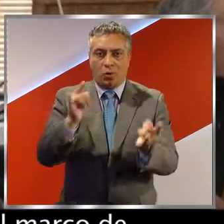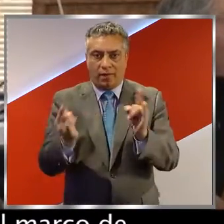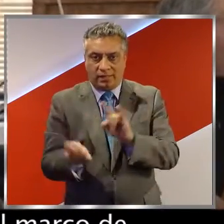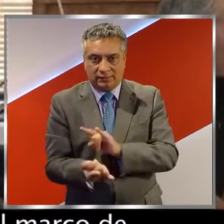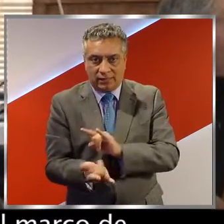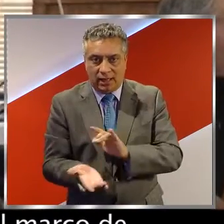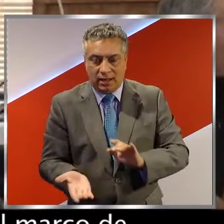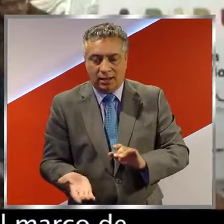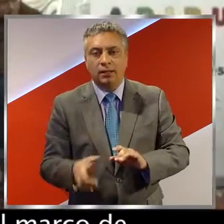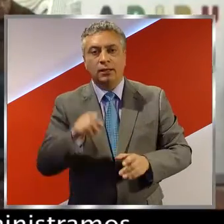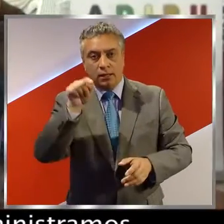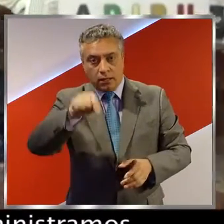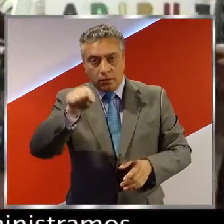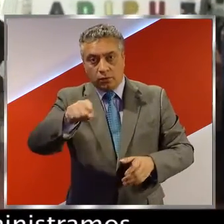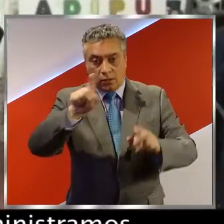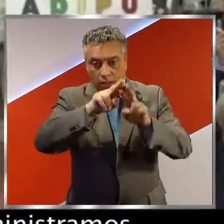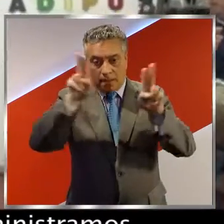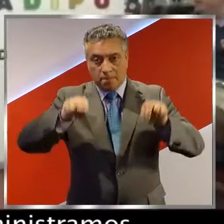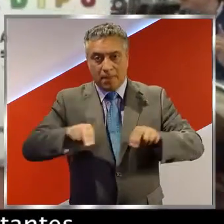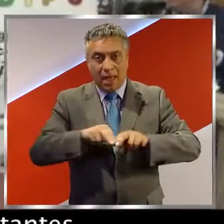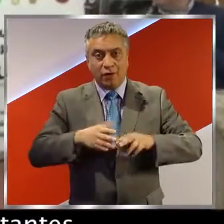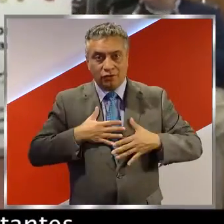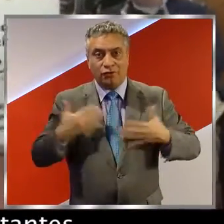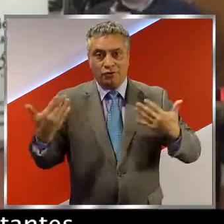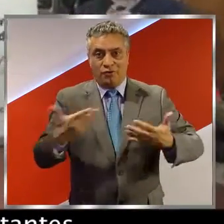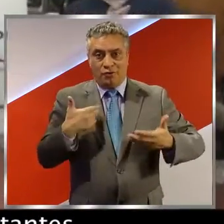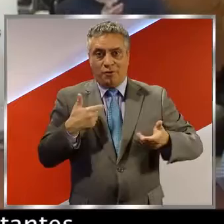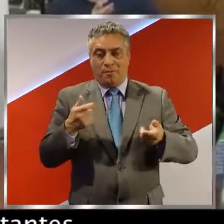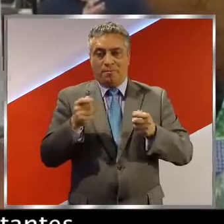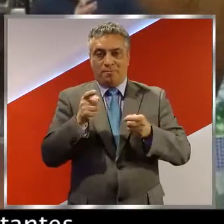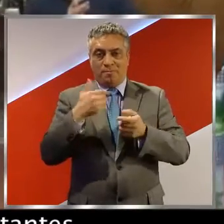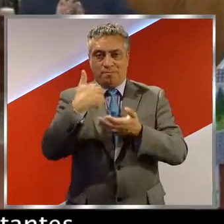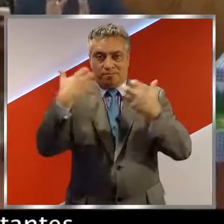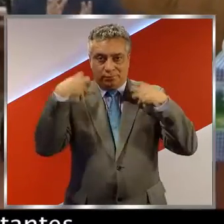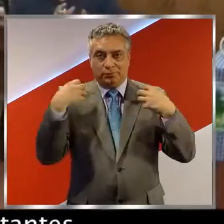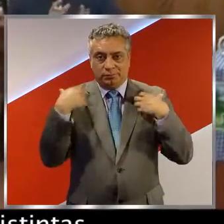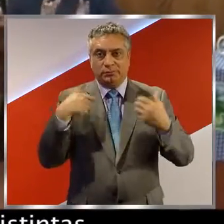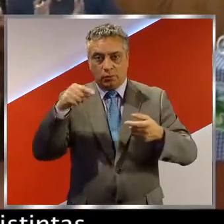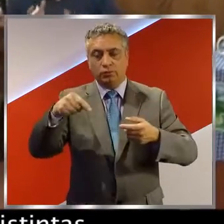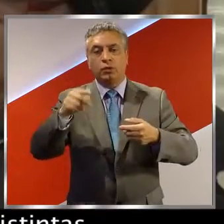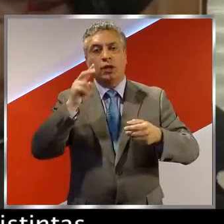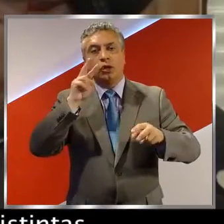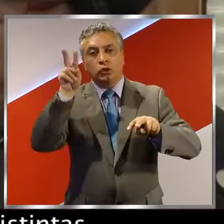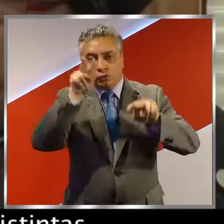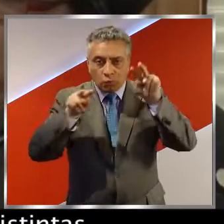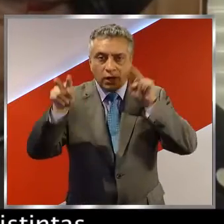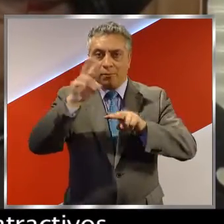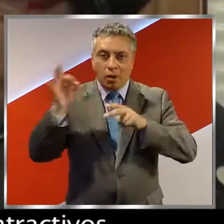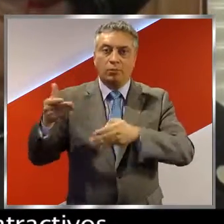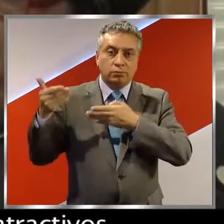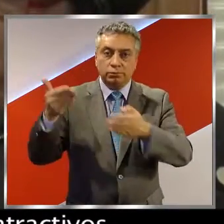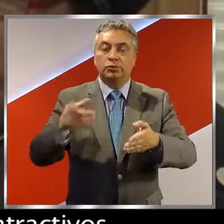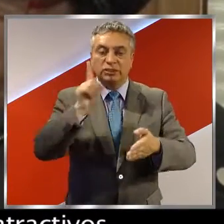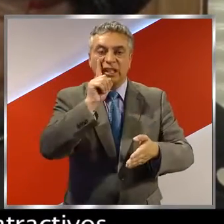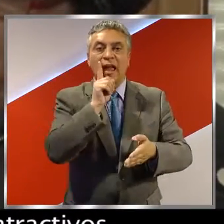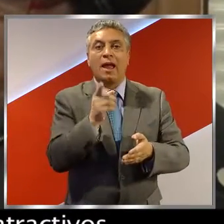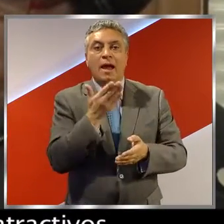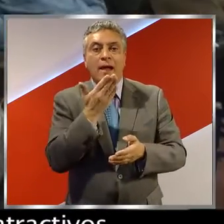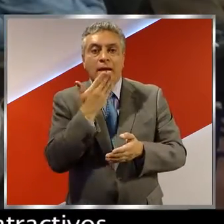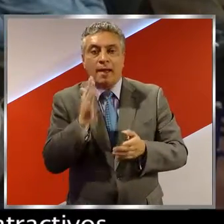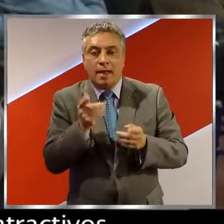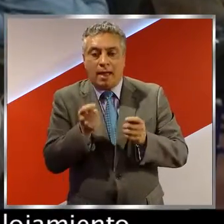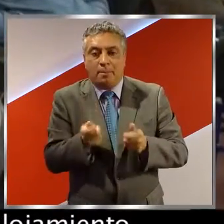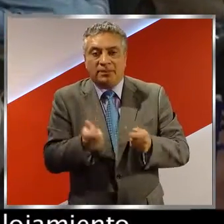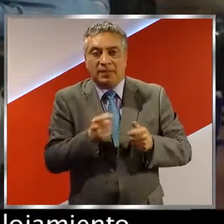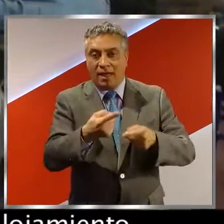garantizamos, al menos en el marco de nuestros programas, que administramos que los turistas y los visitantes que tienen capacidades distintas puedan tener acceso